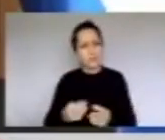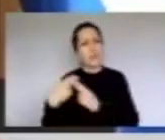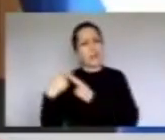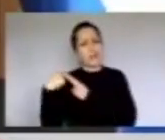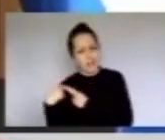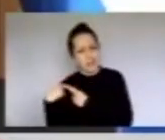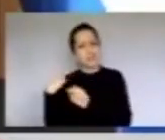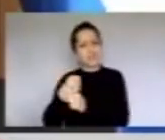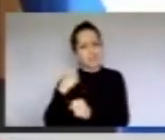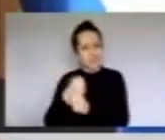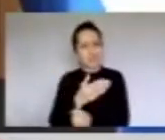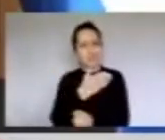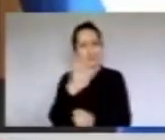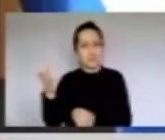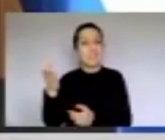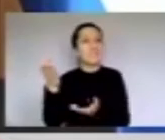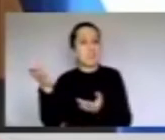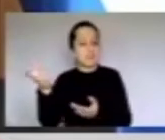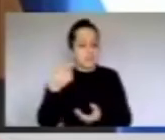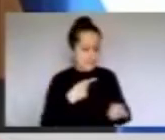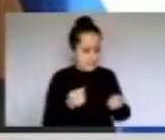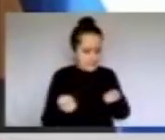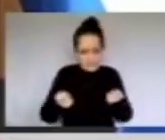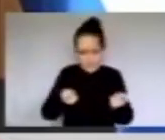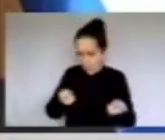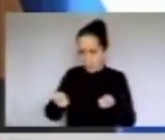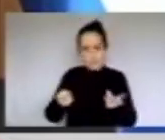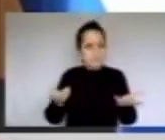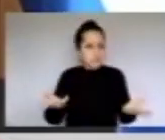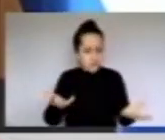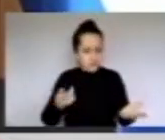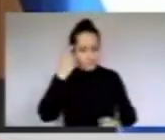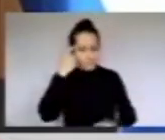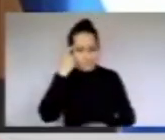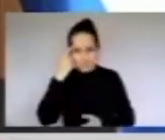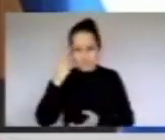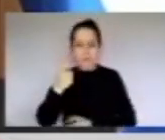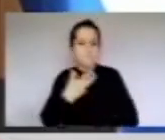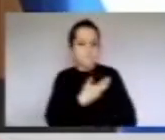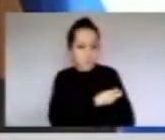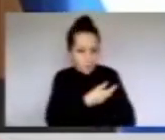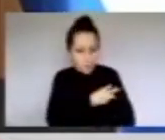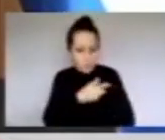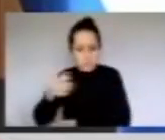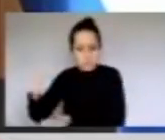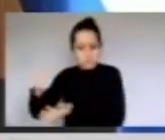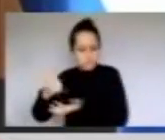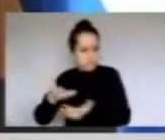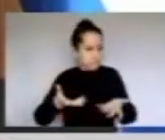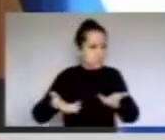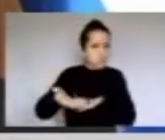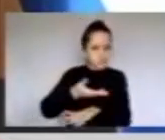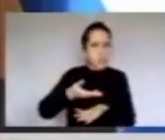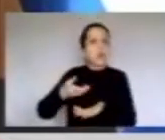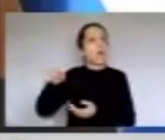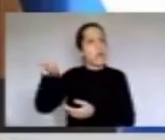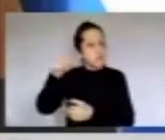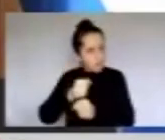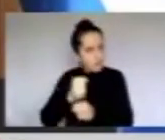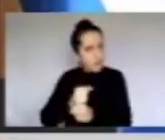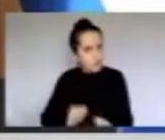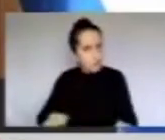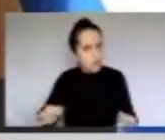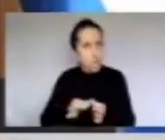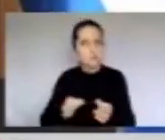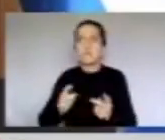tenido que negociar vacunas, han jugado un papel central en materia de cambio climático, están